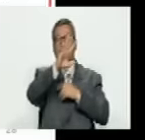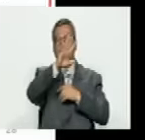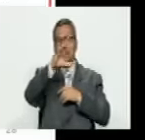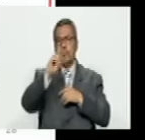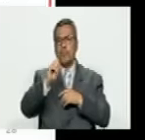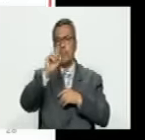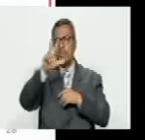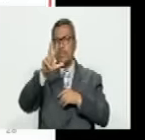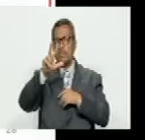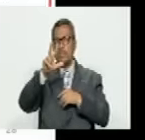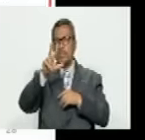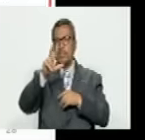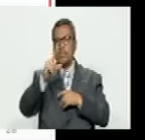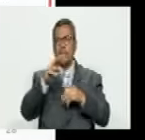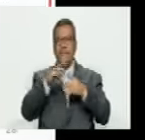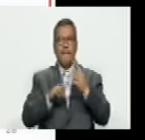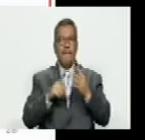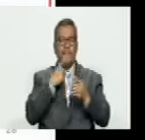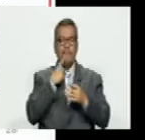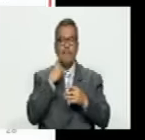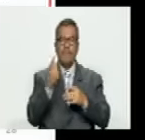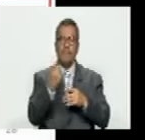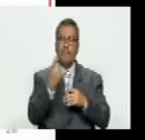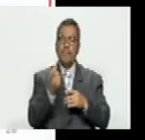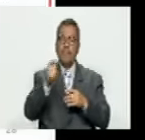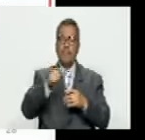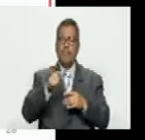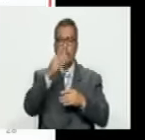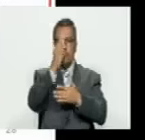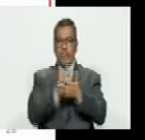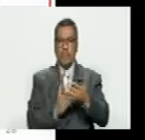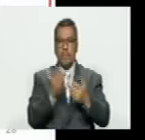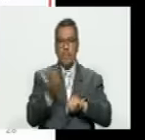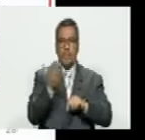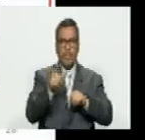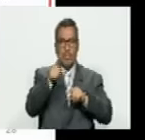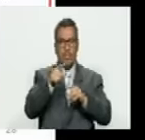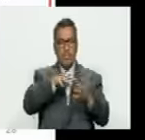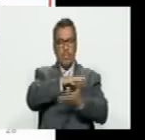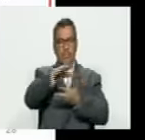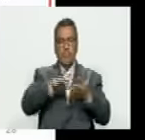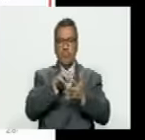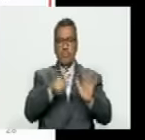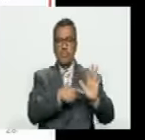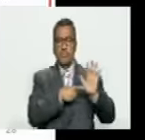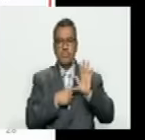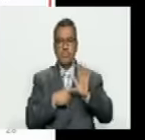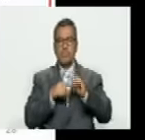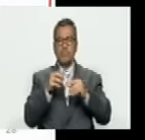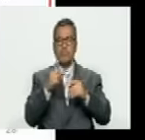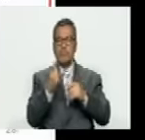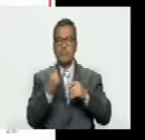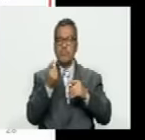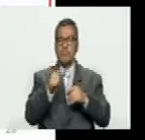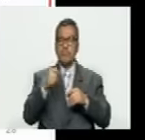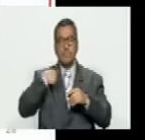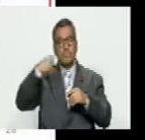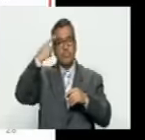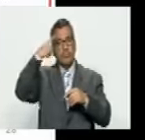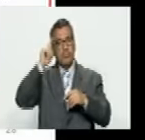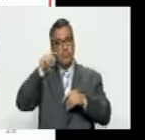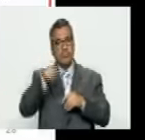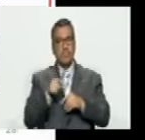mesas la muestra estaba incompleta esta es la fractura fundamental de este problema la muestra estaba incompleta y sin embargo